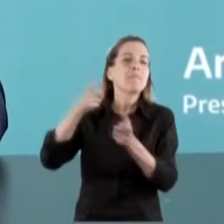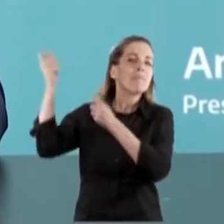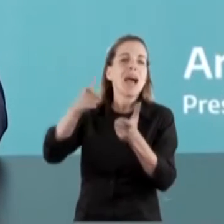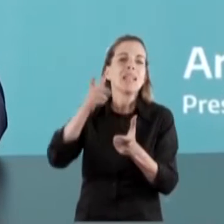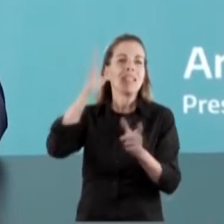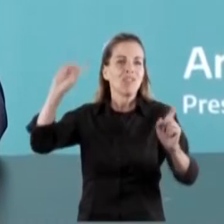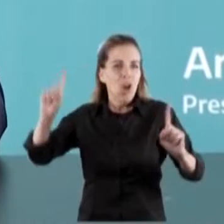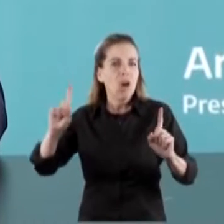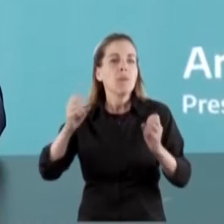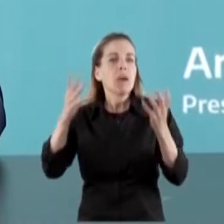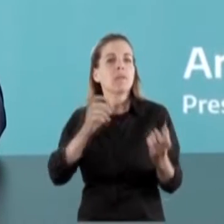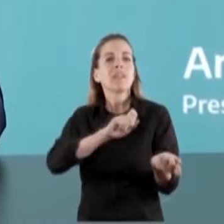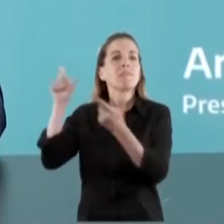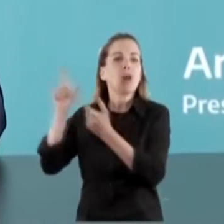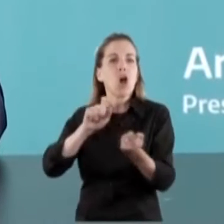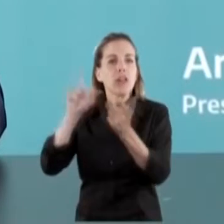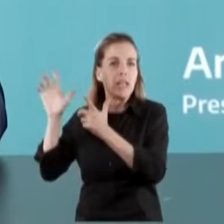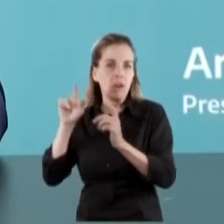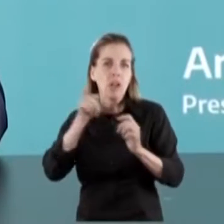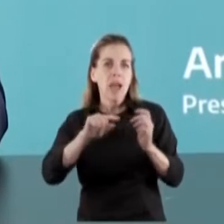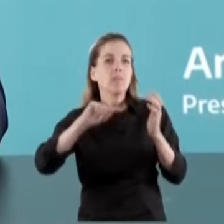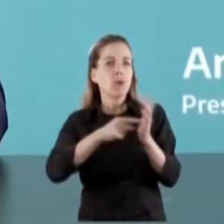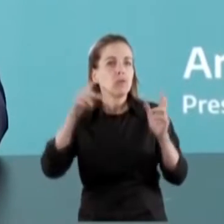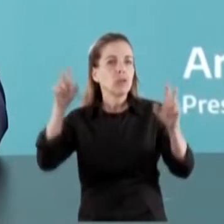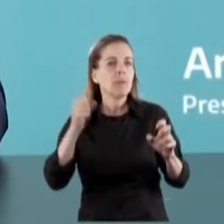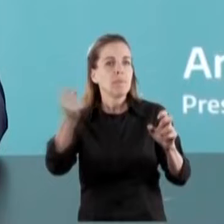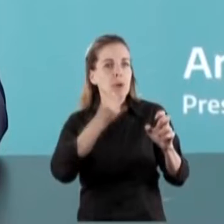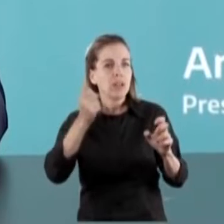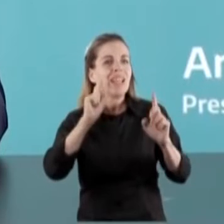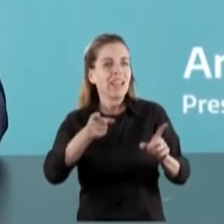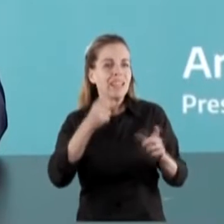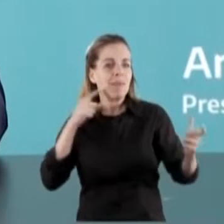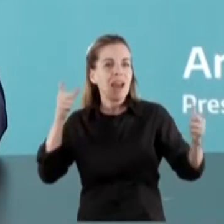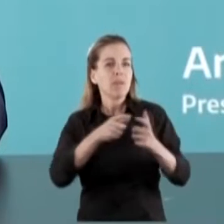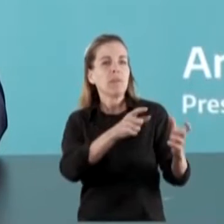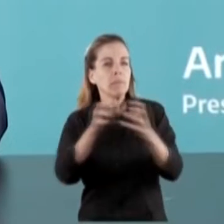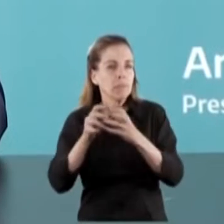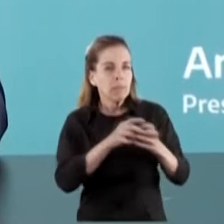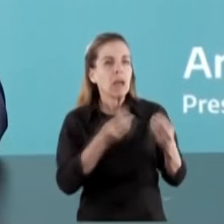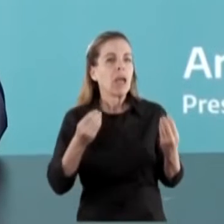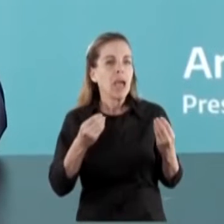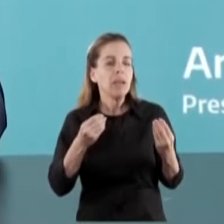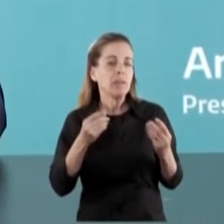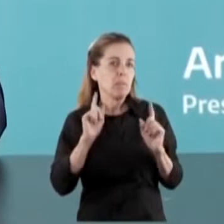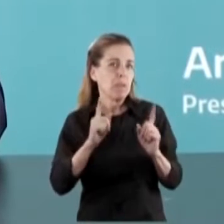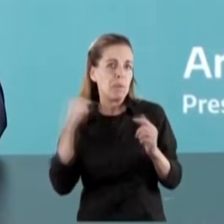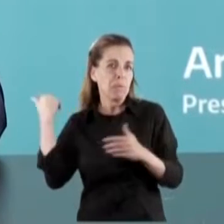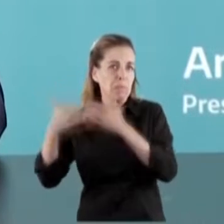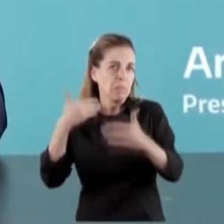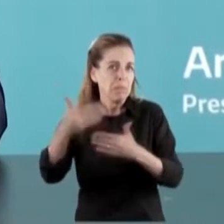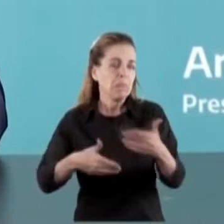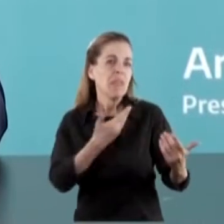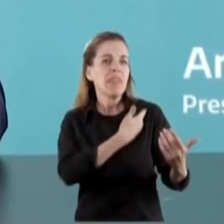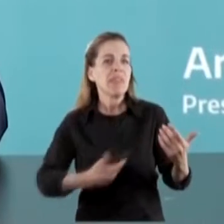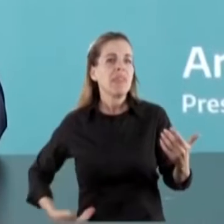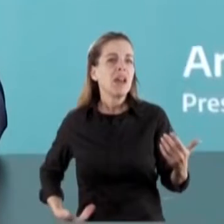ahí hay un capítulo central que también fue motivo de análisis y es qué es lo que se viene haciendo desde el gobierno